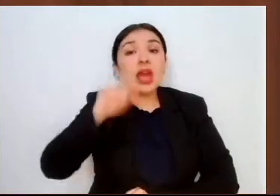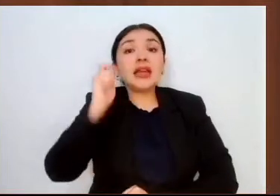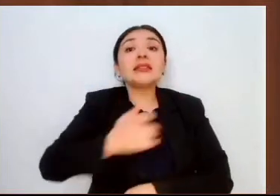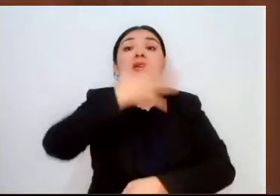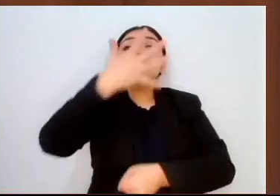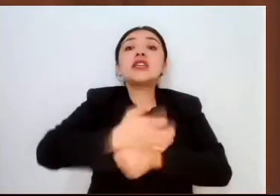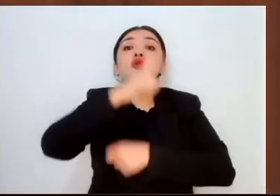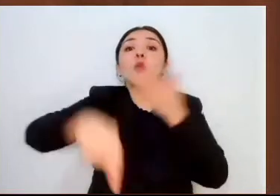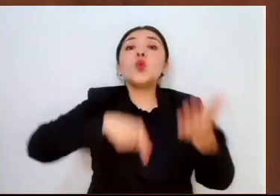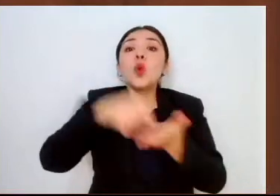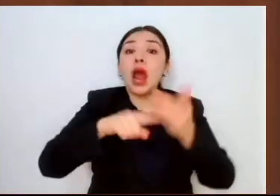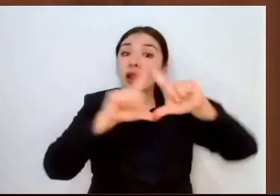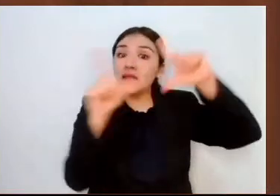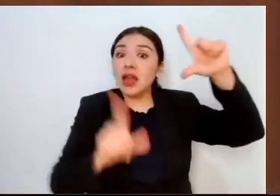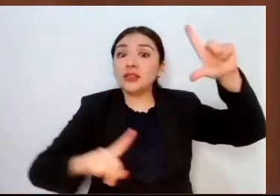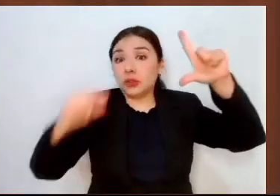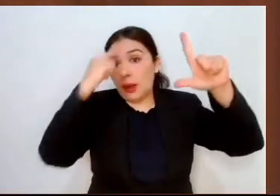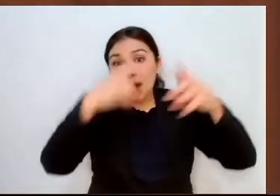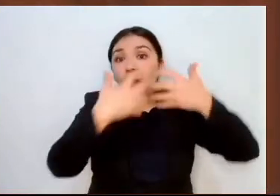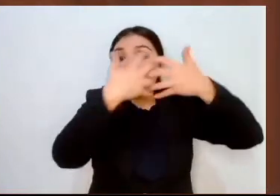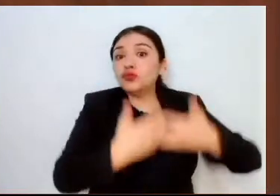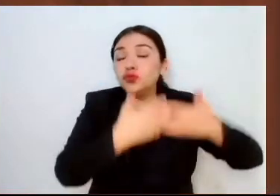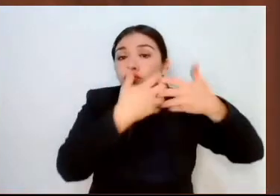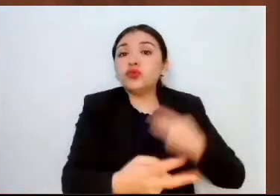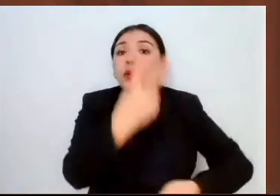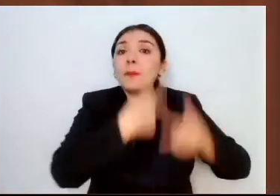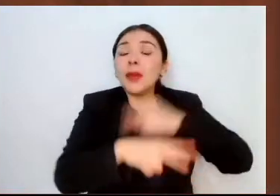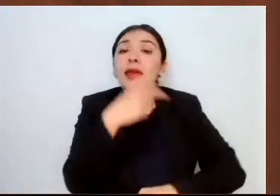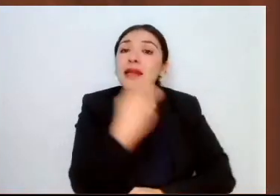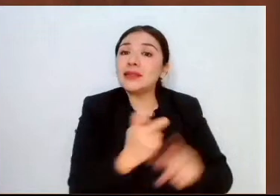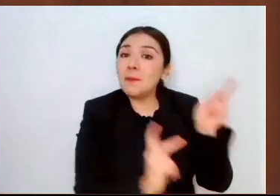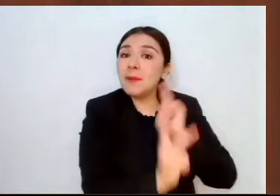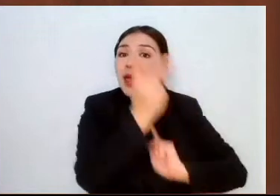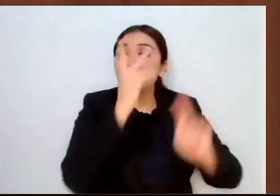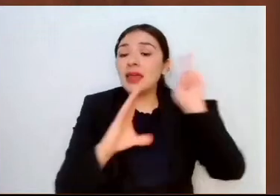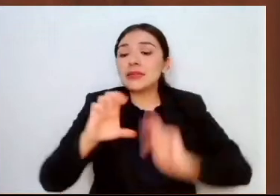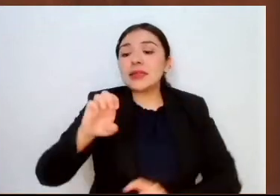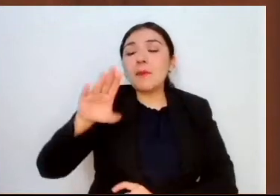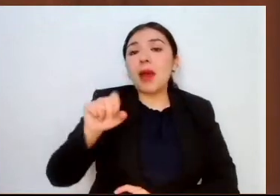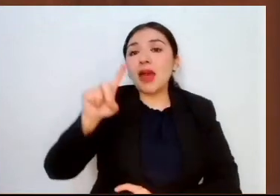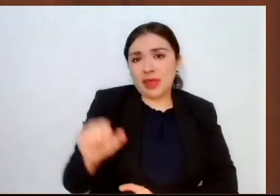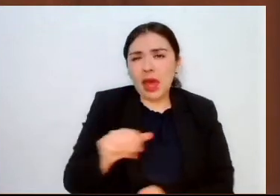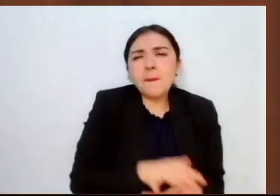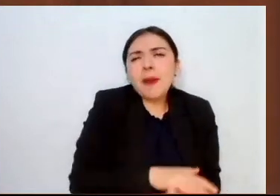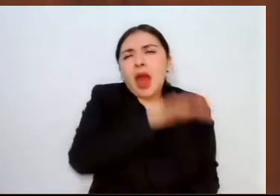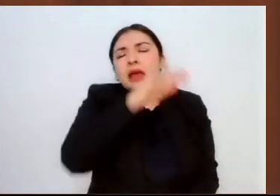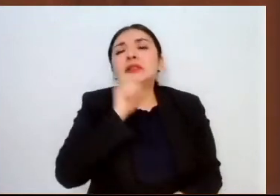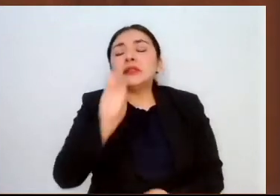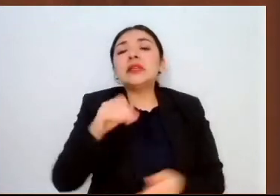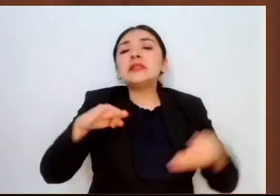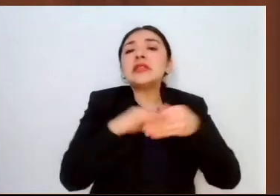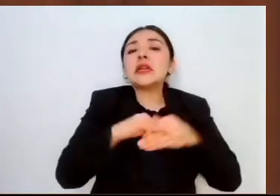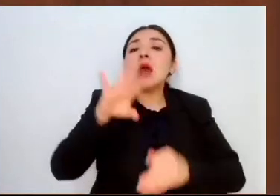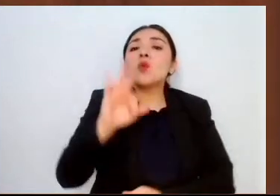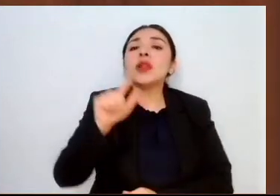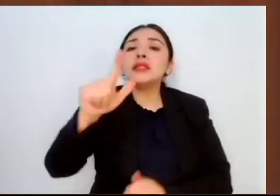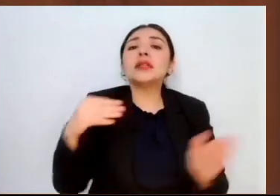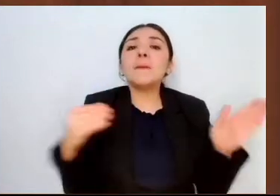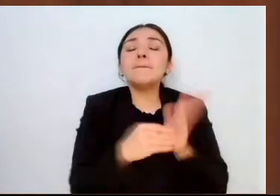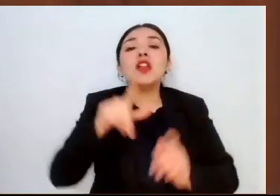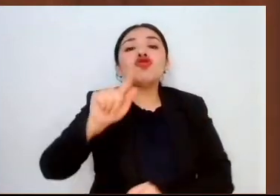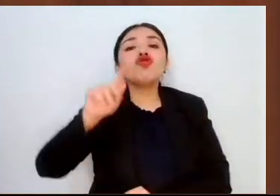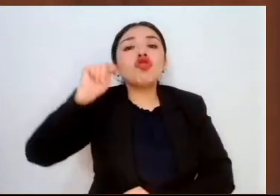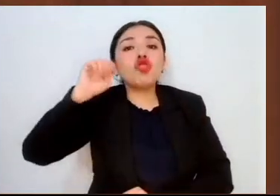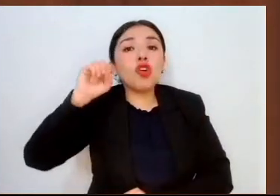a nivel nacional en la producción de cebada, con un volumen superior a las 47 mil toneladas. Los